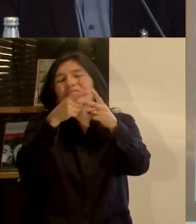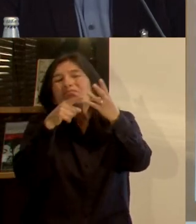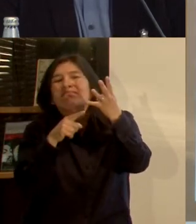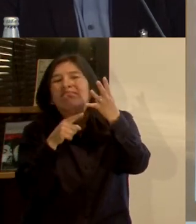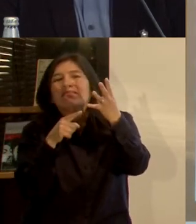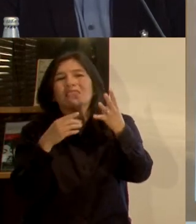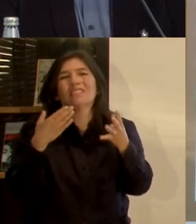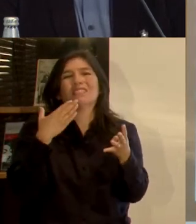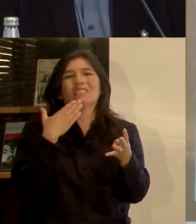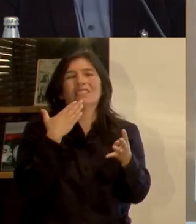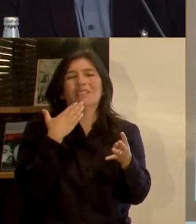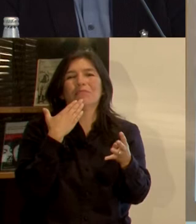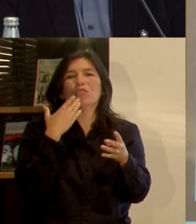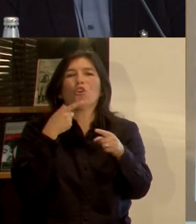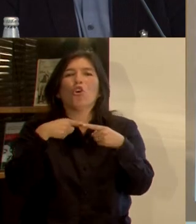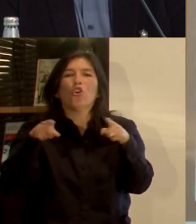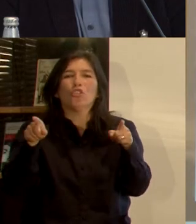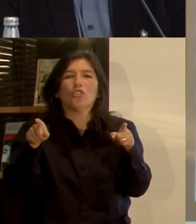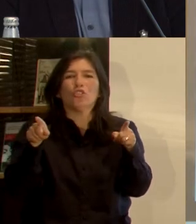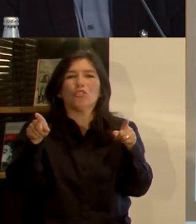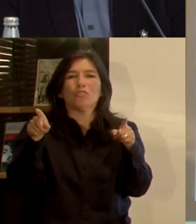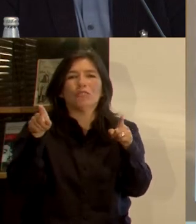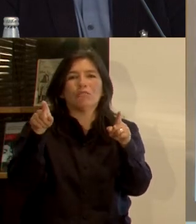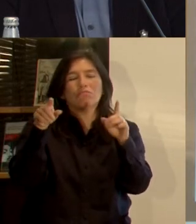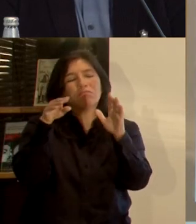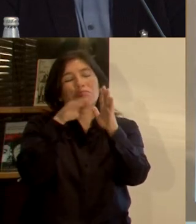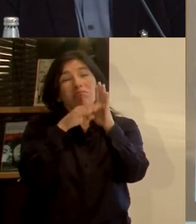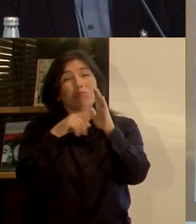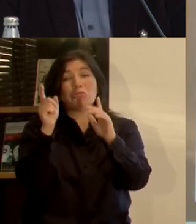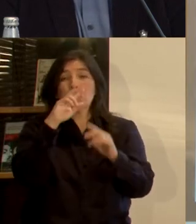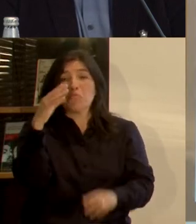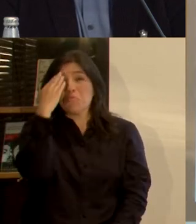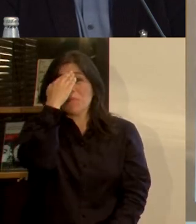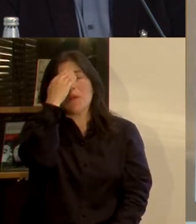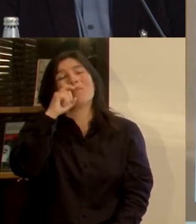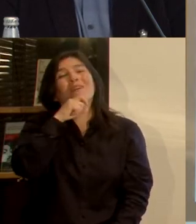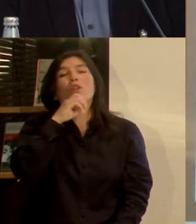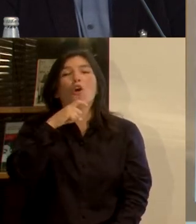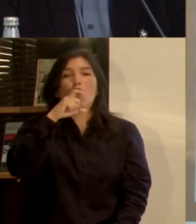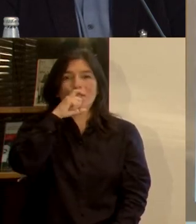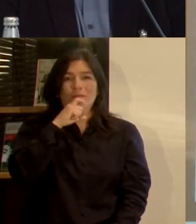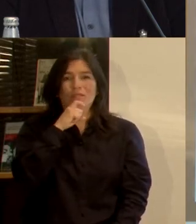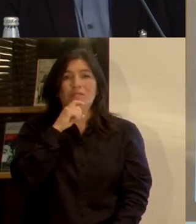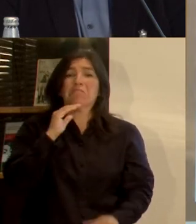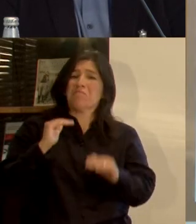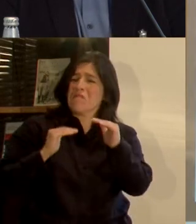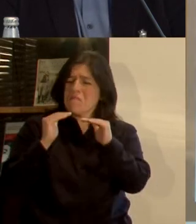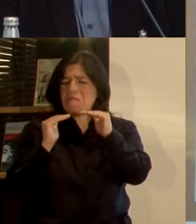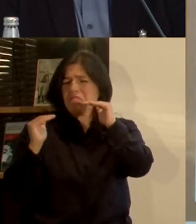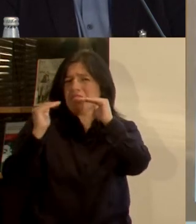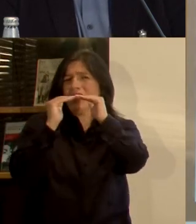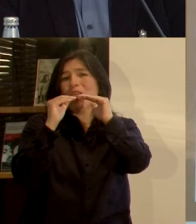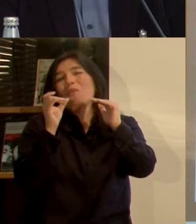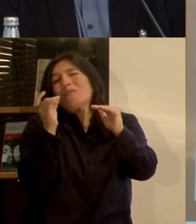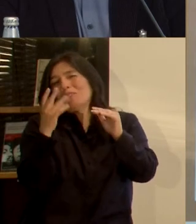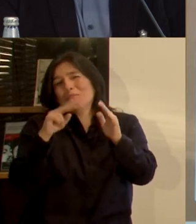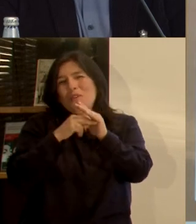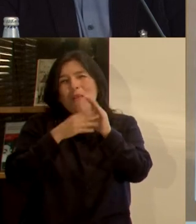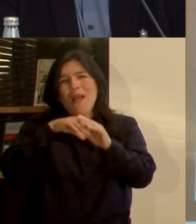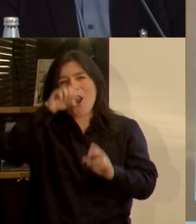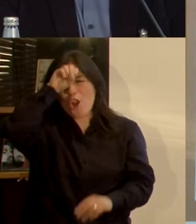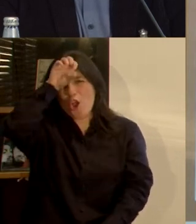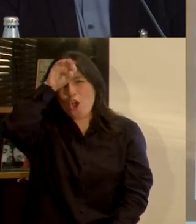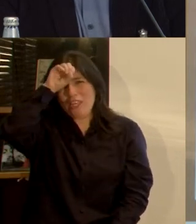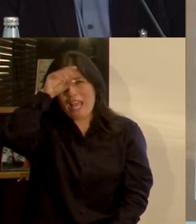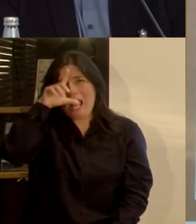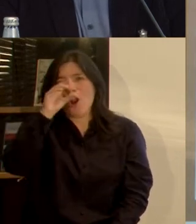y también tenemos otros panoramas que no son tan preocupantes que el caso de Concepción, que es más equilibrado, salvo Lota, que está al final del mapa,